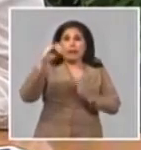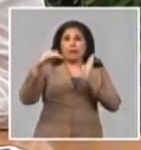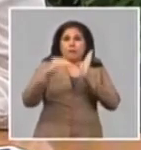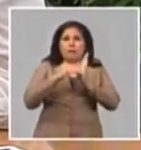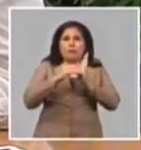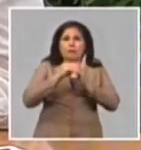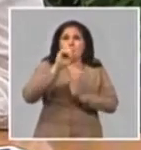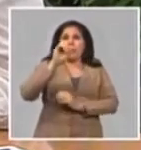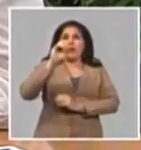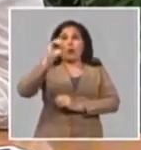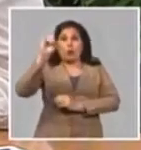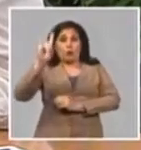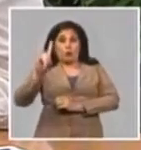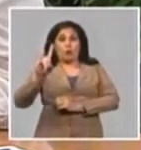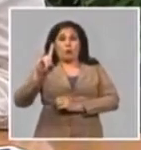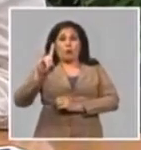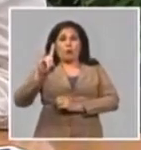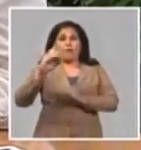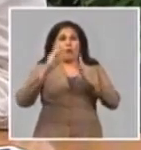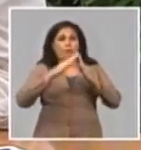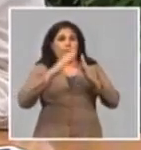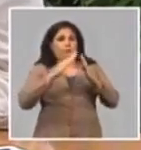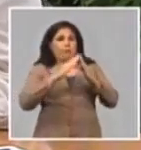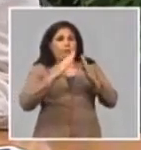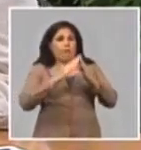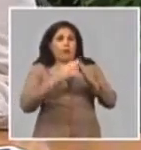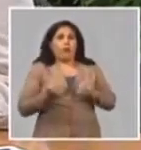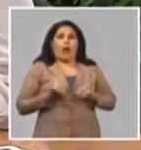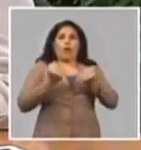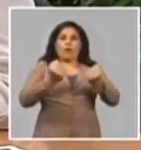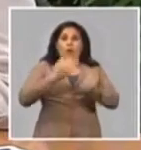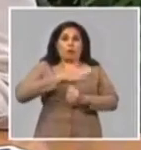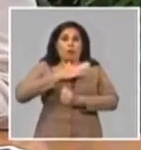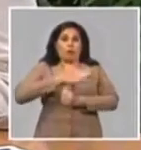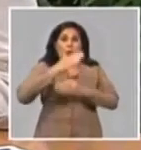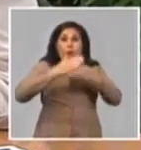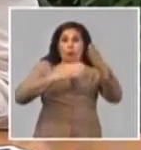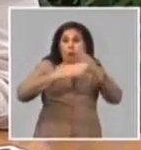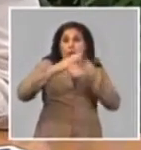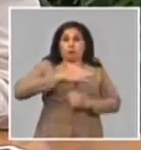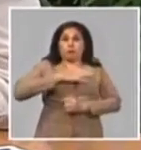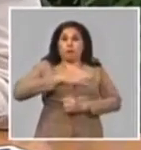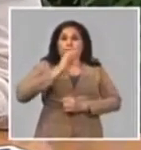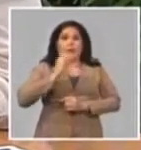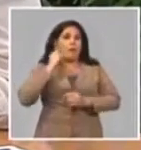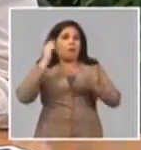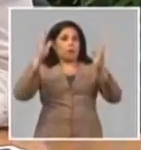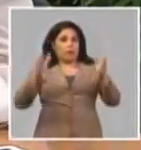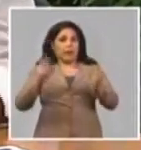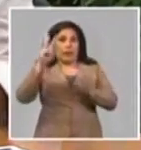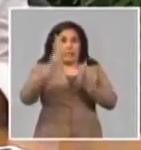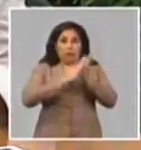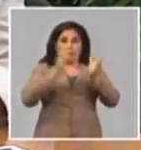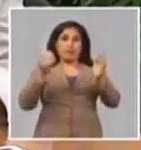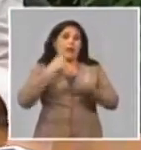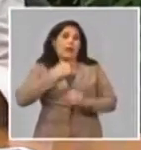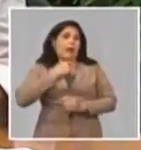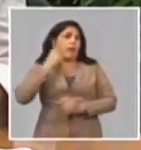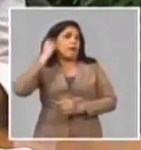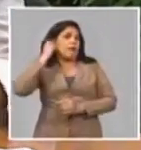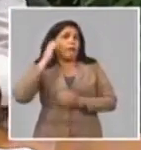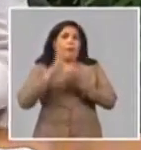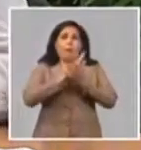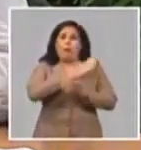.009 viviendas por esfuerzo propio en este periodo y eso nos hace